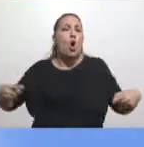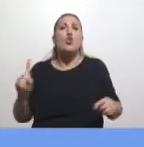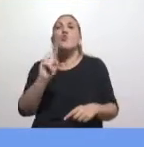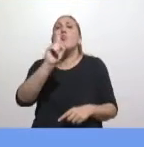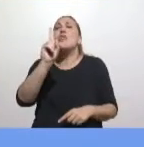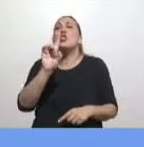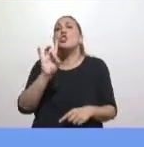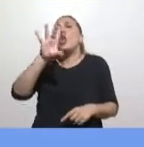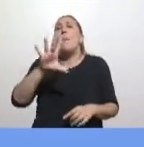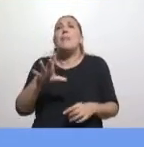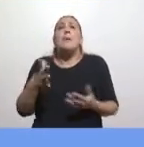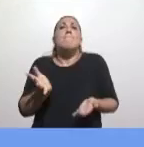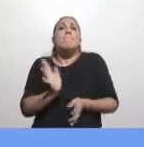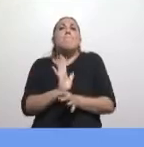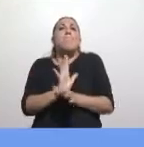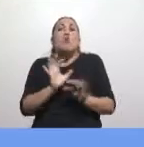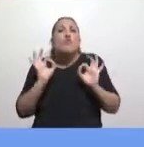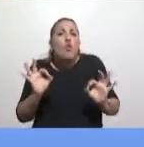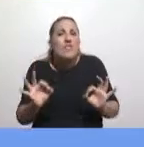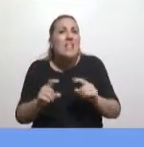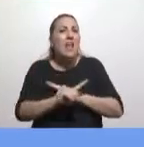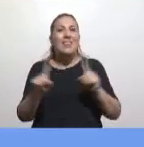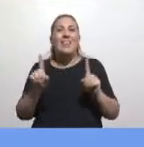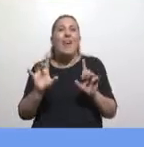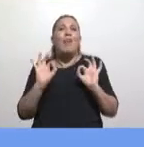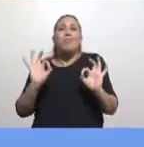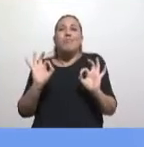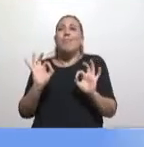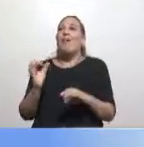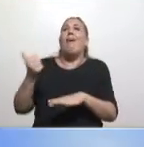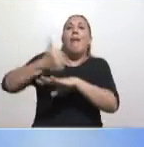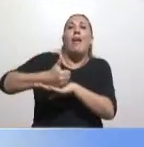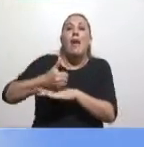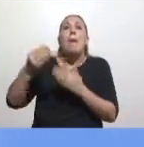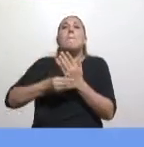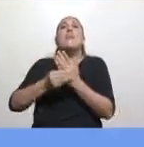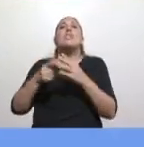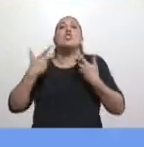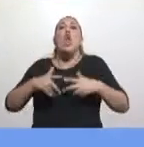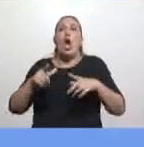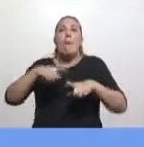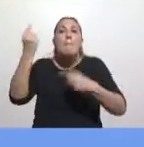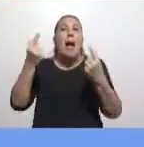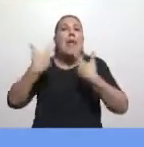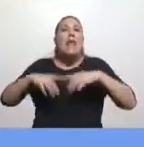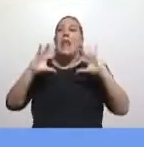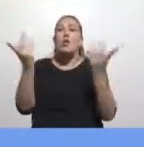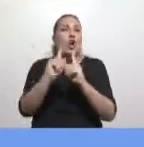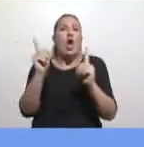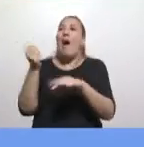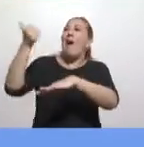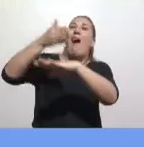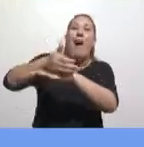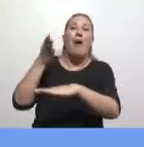o no es suficiente, voy a decir con la presencia del Ministro de Ambiente, que se hace cargo de que va al lugar, tenemos que darle recursos